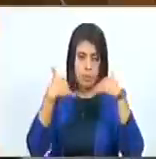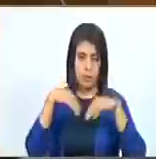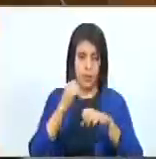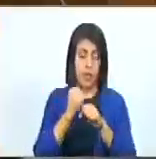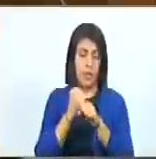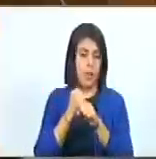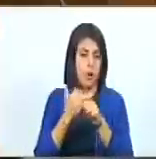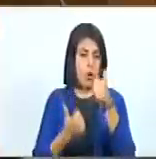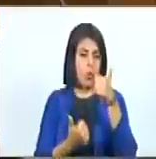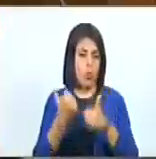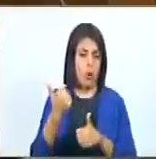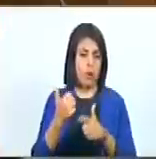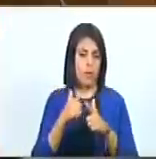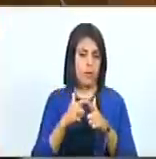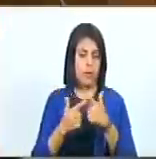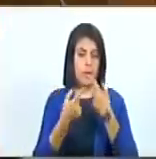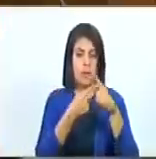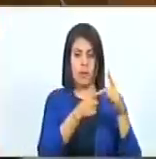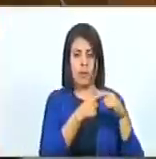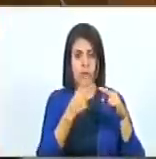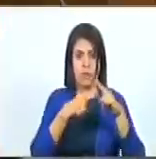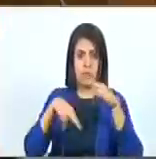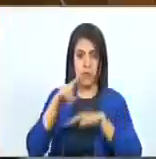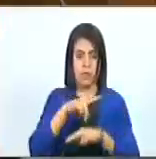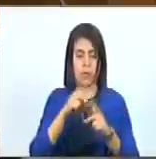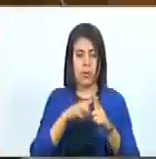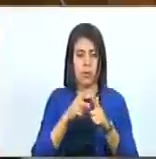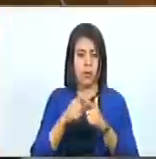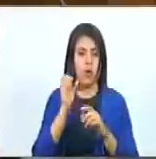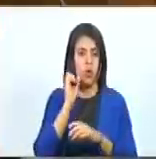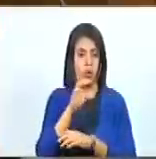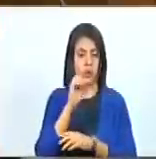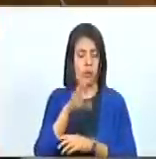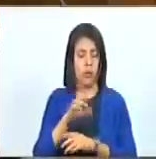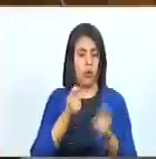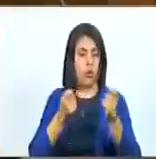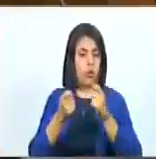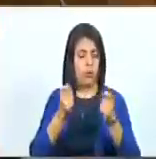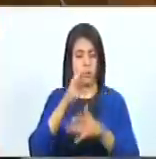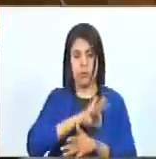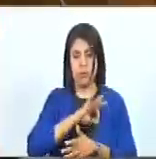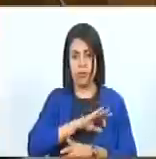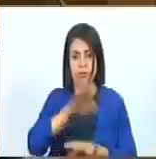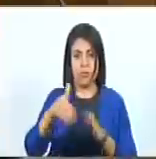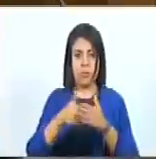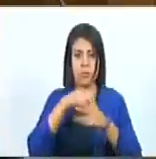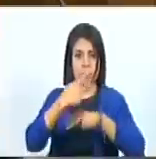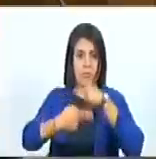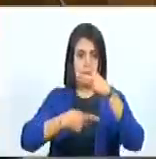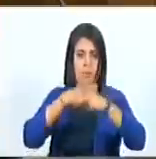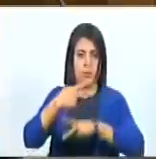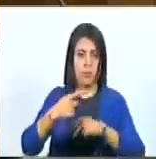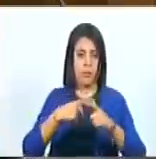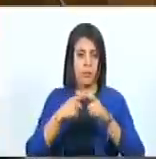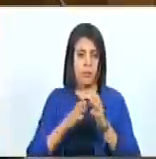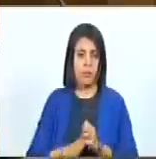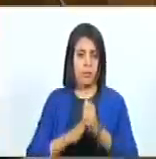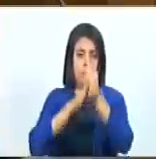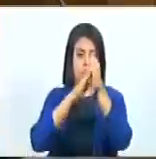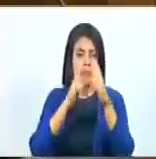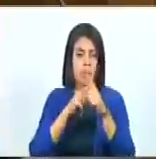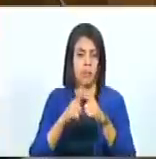funciones de los diversos niveles del Consejo de Contraloría Social, así como el procedimiento de elección